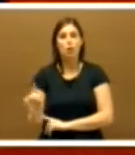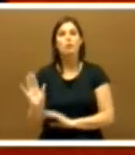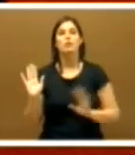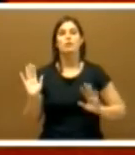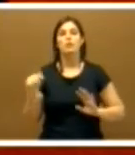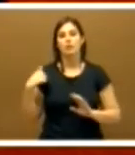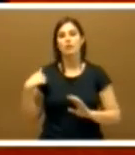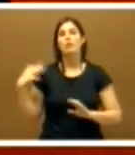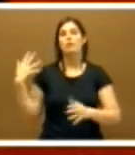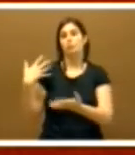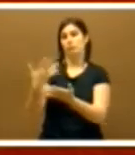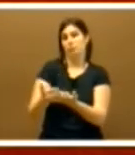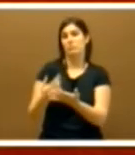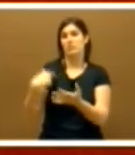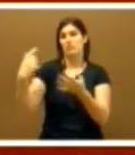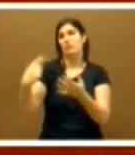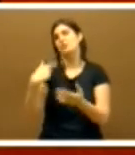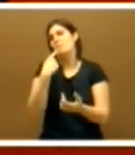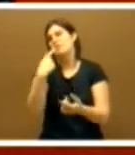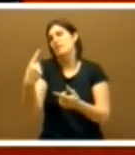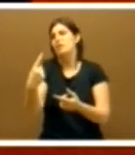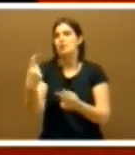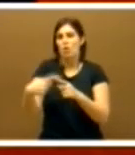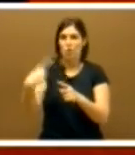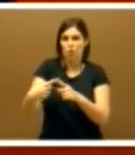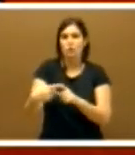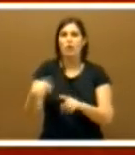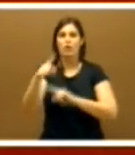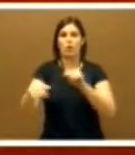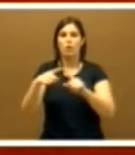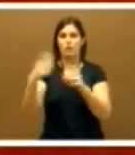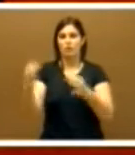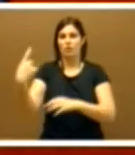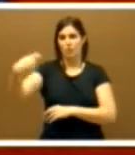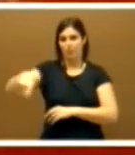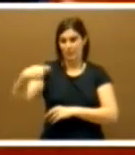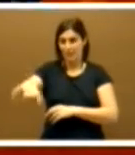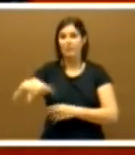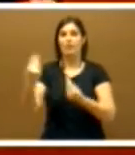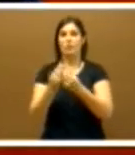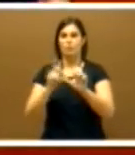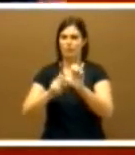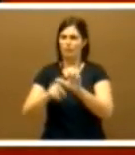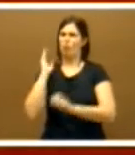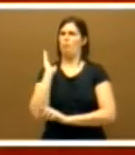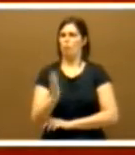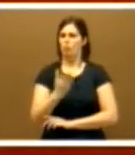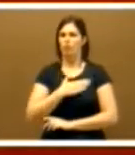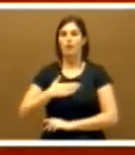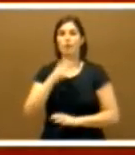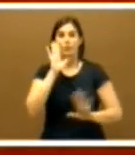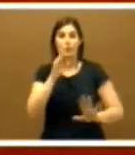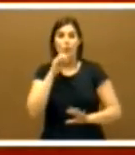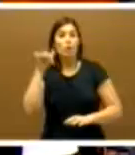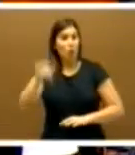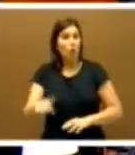estos años se han utilizado toda serie de argumentos para desacreditar a quien ha ostentado la presidencia de la Junta de Extremadura. Pero es verdad que hoy termina un tiempo y